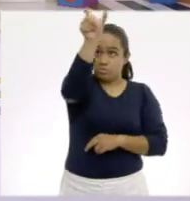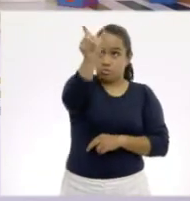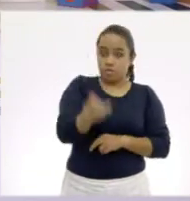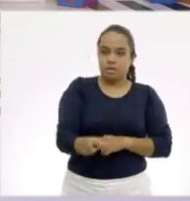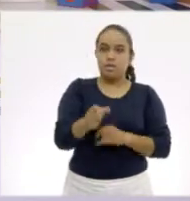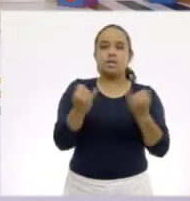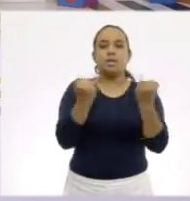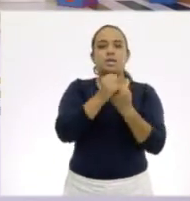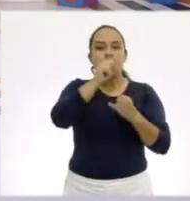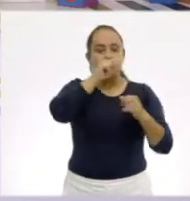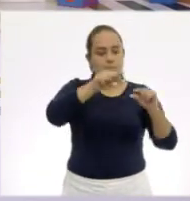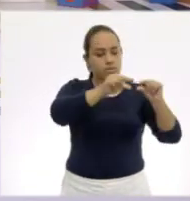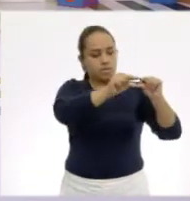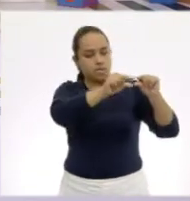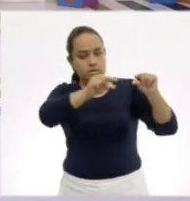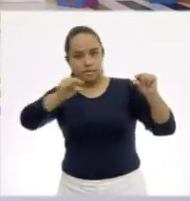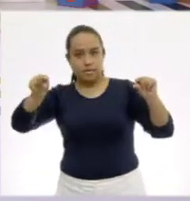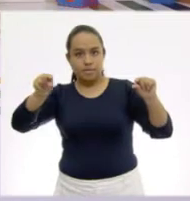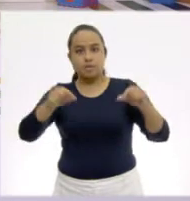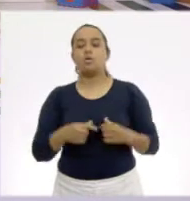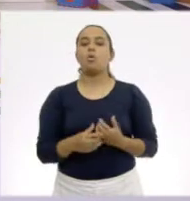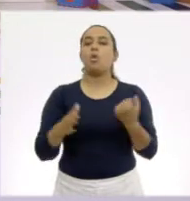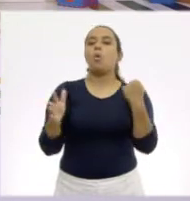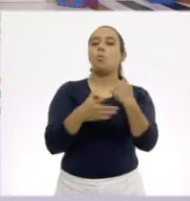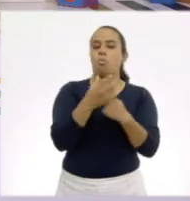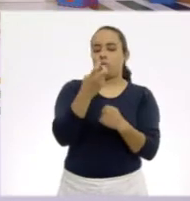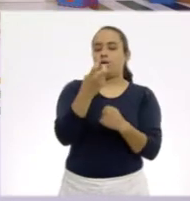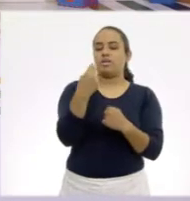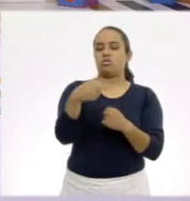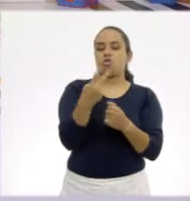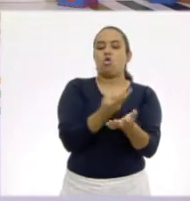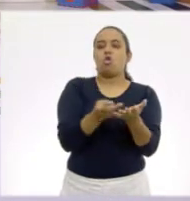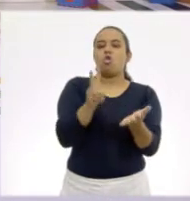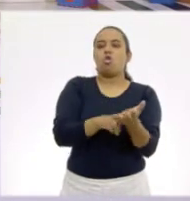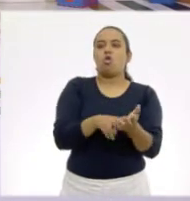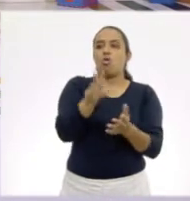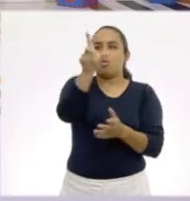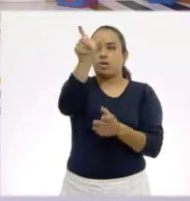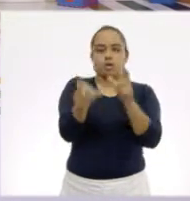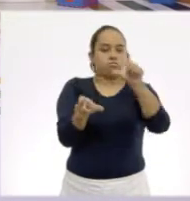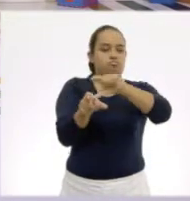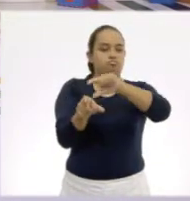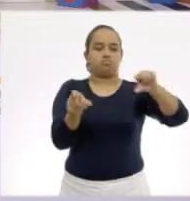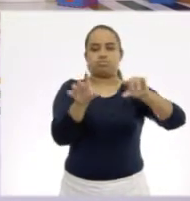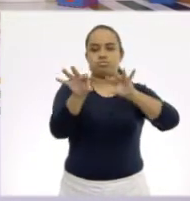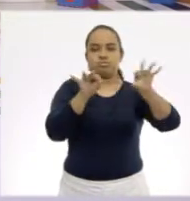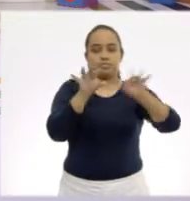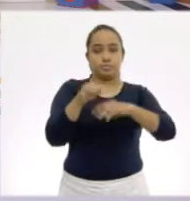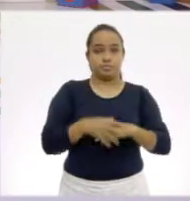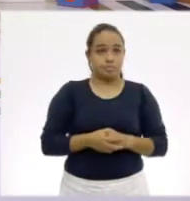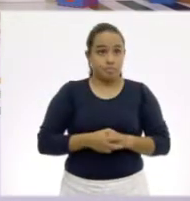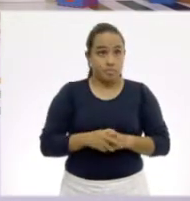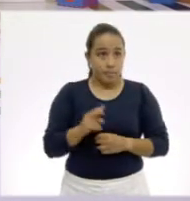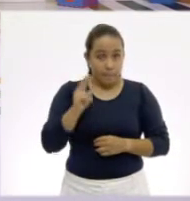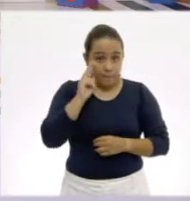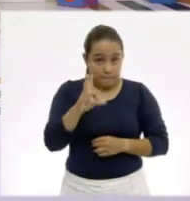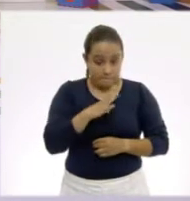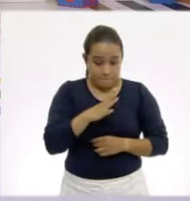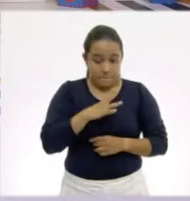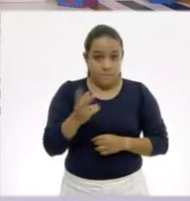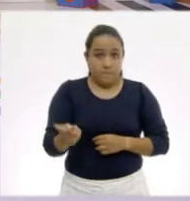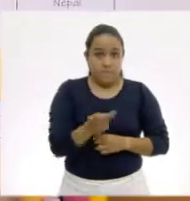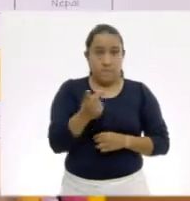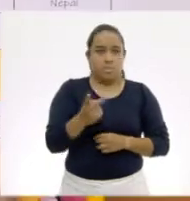como en las filas. Por eso se llaman de doble entrada. Ah. ¿Crees que podamos encontrar otra pregunta,